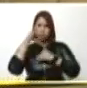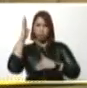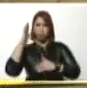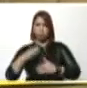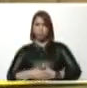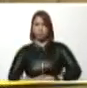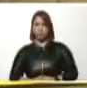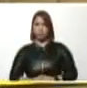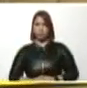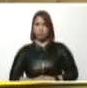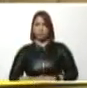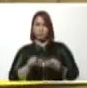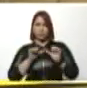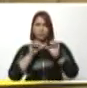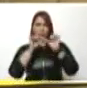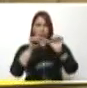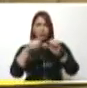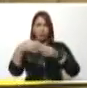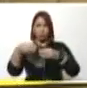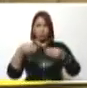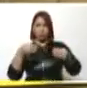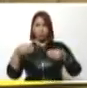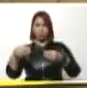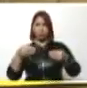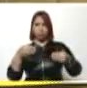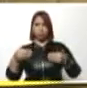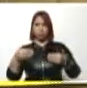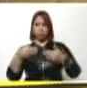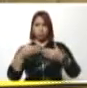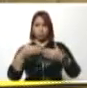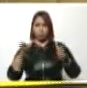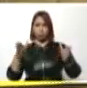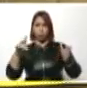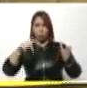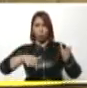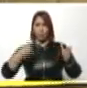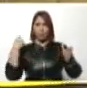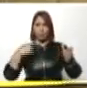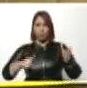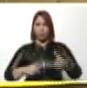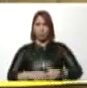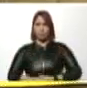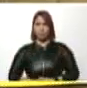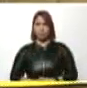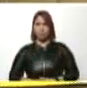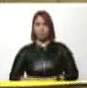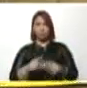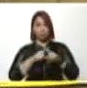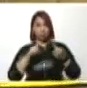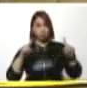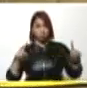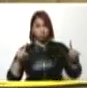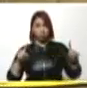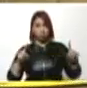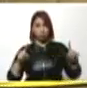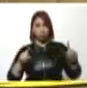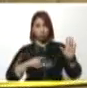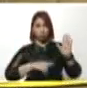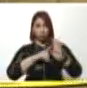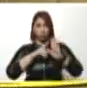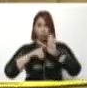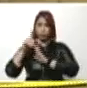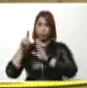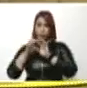Y en mantener la flexibilización y la apertura que hoy tenemos. Para que el desarrollo